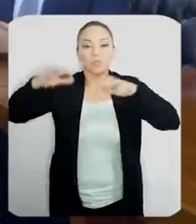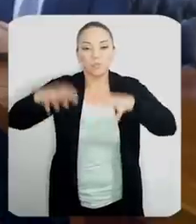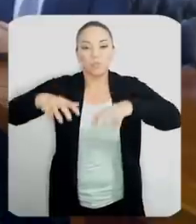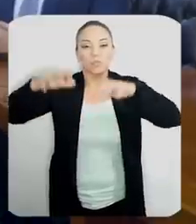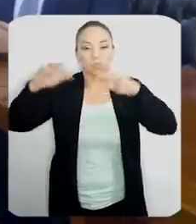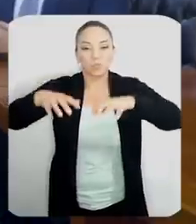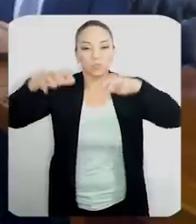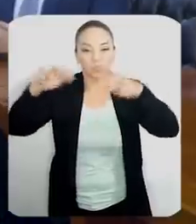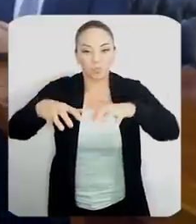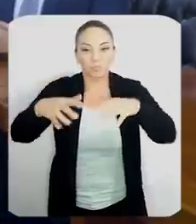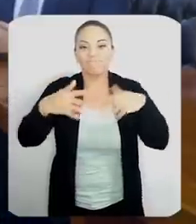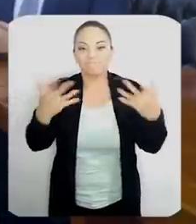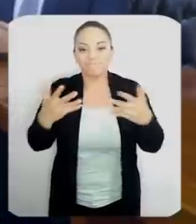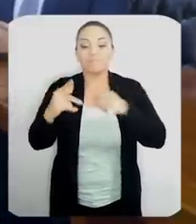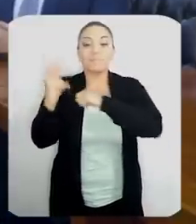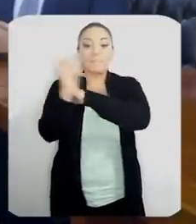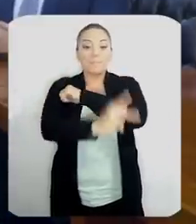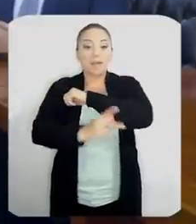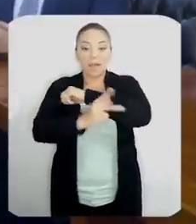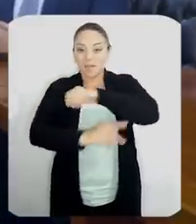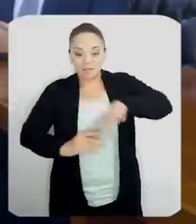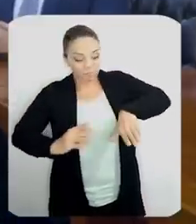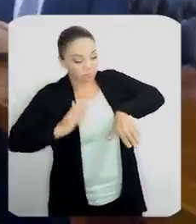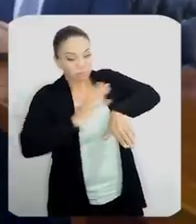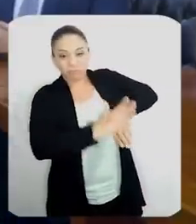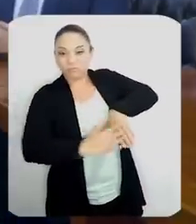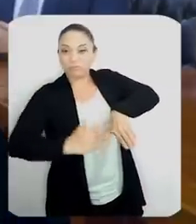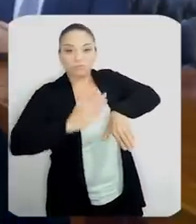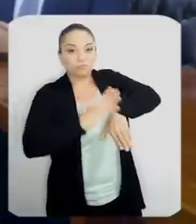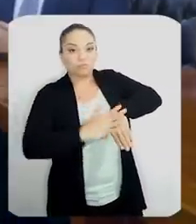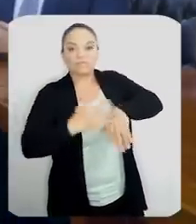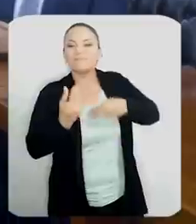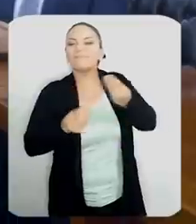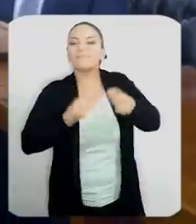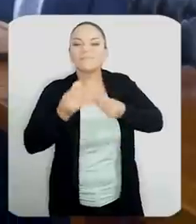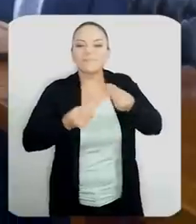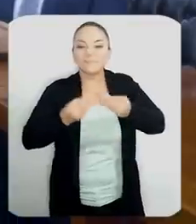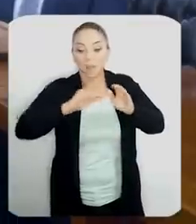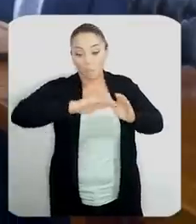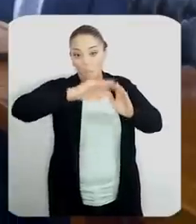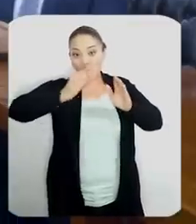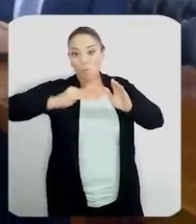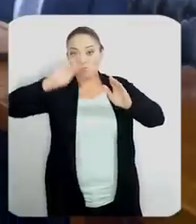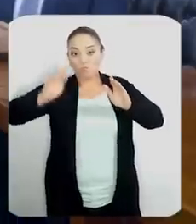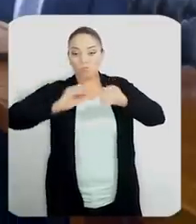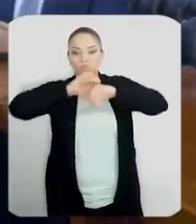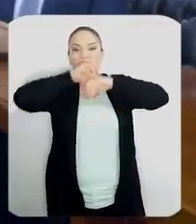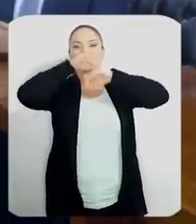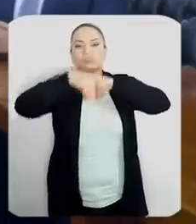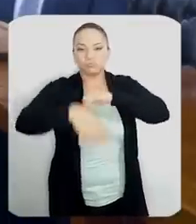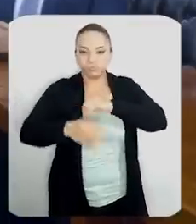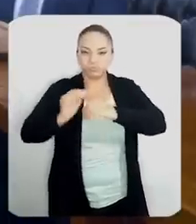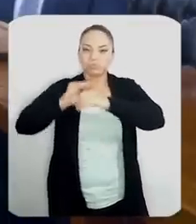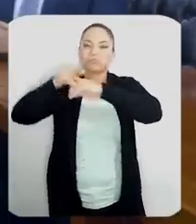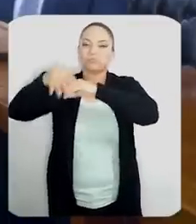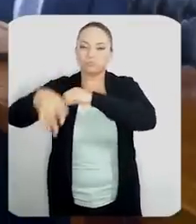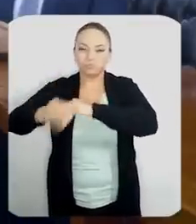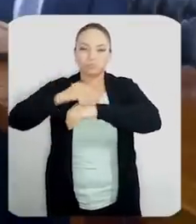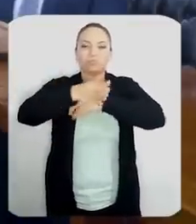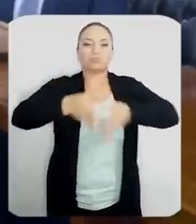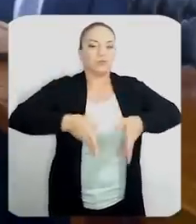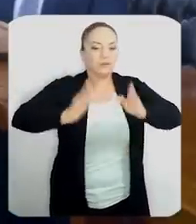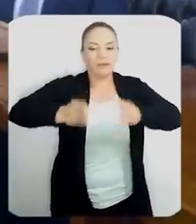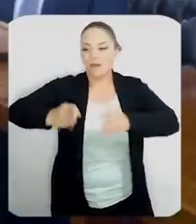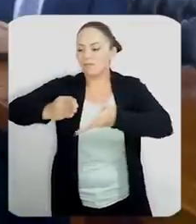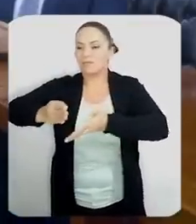que el país entero está sufriendo por deslizamientos que han paralizado muchos